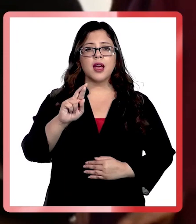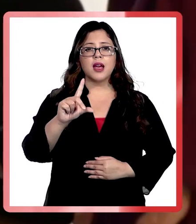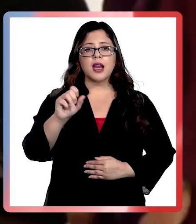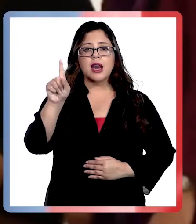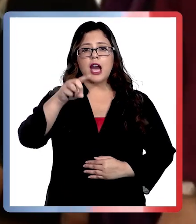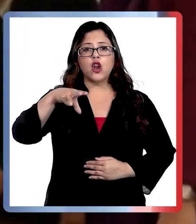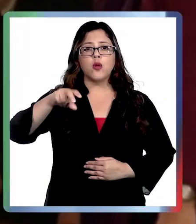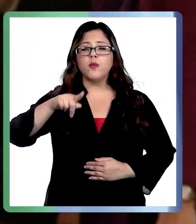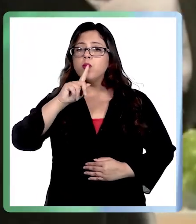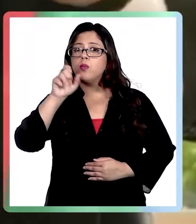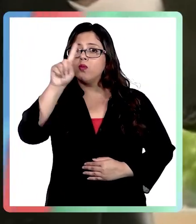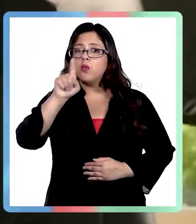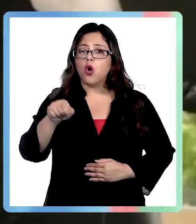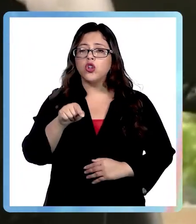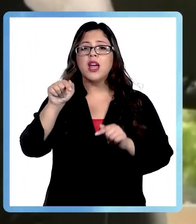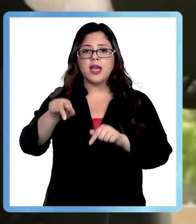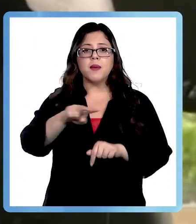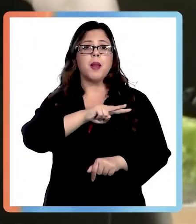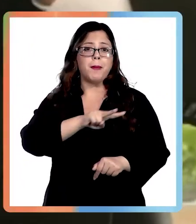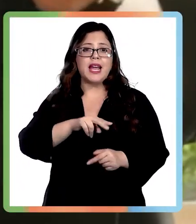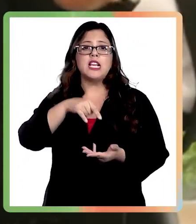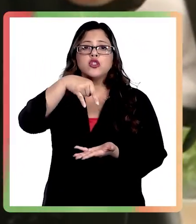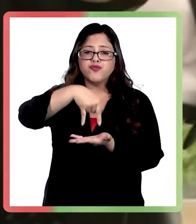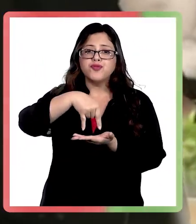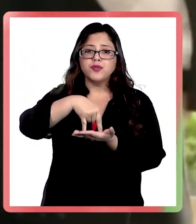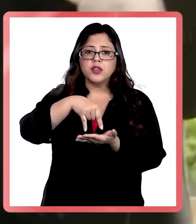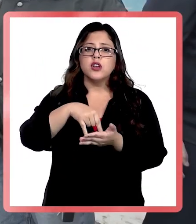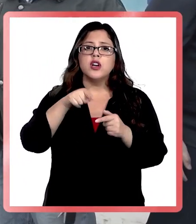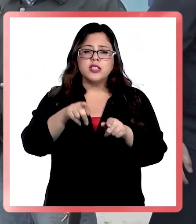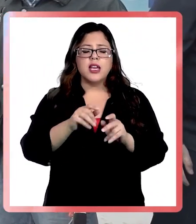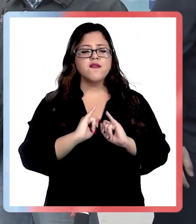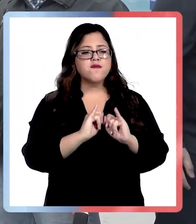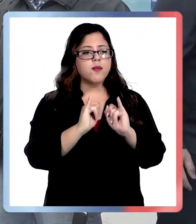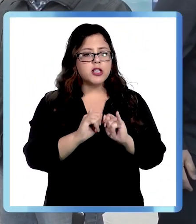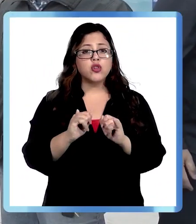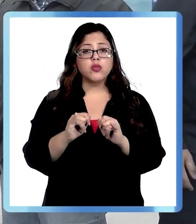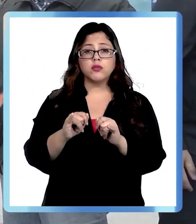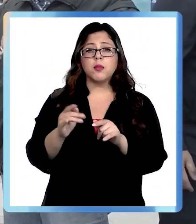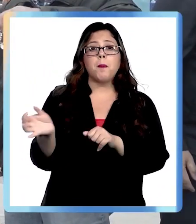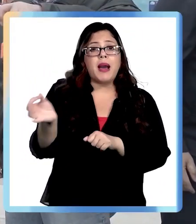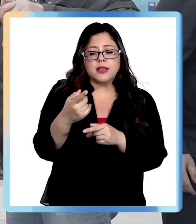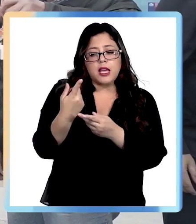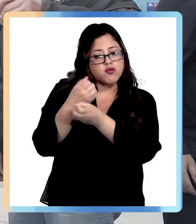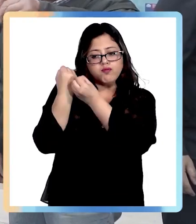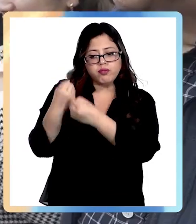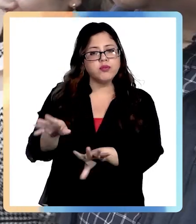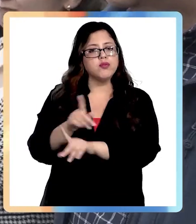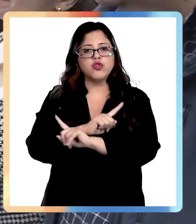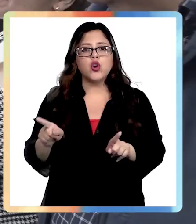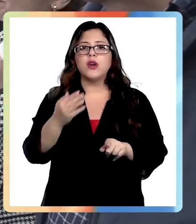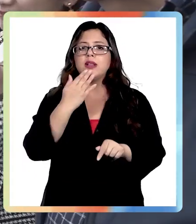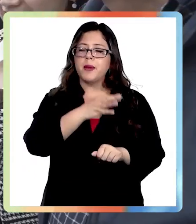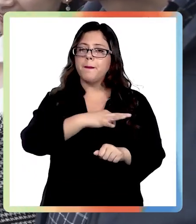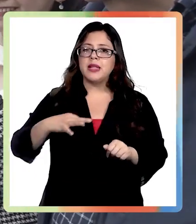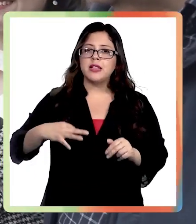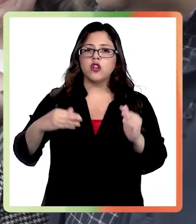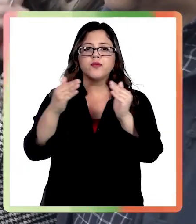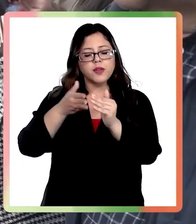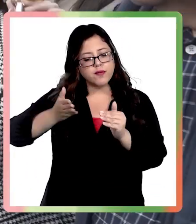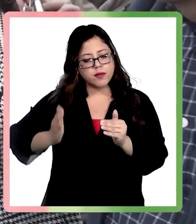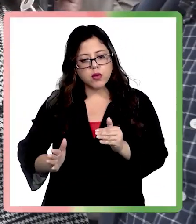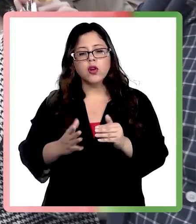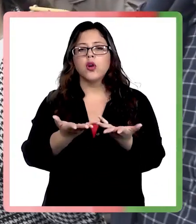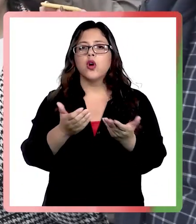Parlamento, en Valparaíso, y emitió una declaración para reafirmar que no dejará su cargo y aseguró que el Ministerio de la Vivienda seguirá